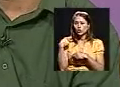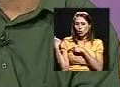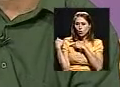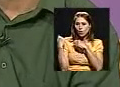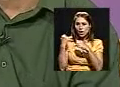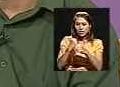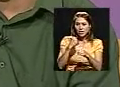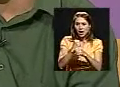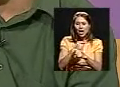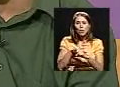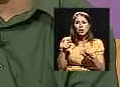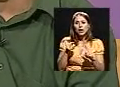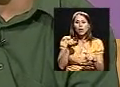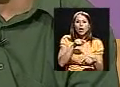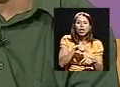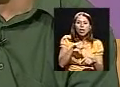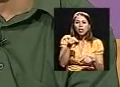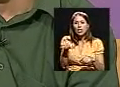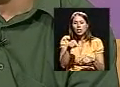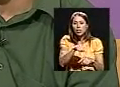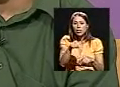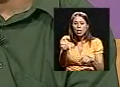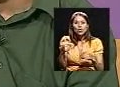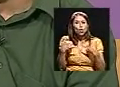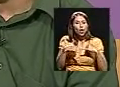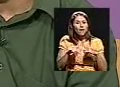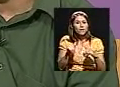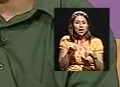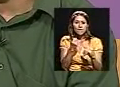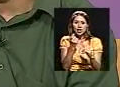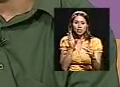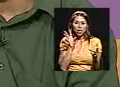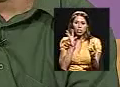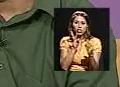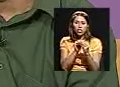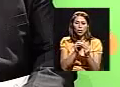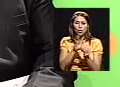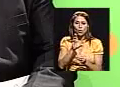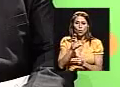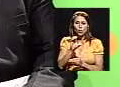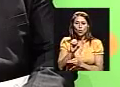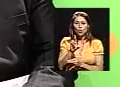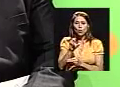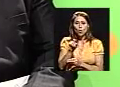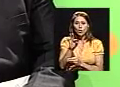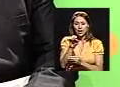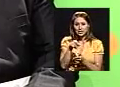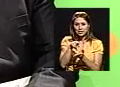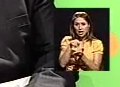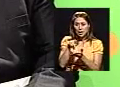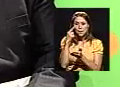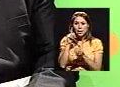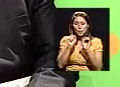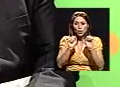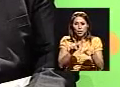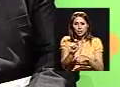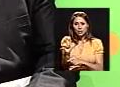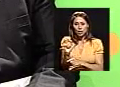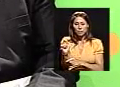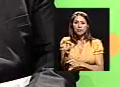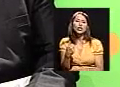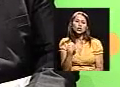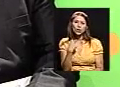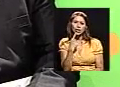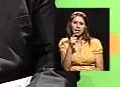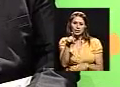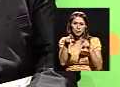todos los años y no tengo las cuotas todavía para poder pensionarme? Ahí lo que yo le indicaría es que se acerque a